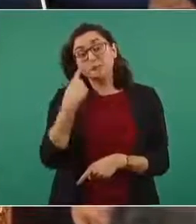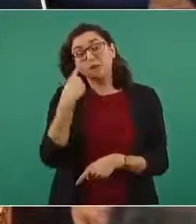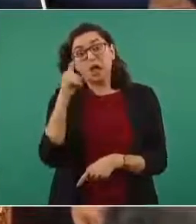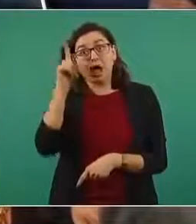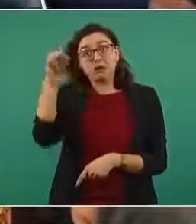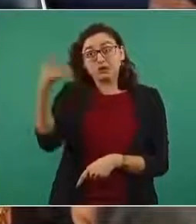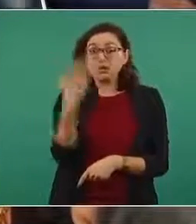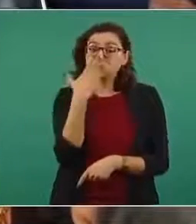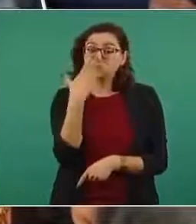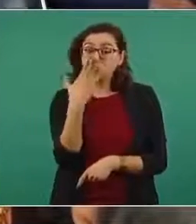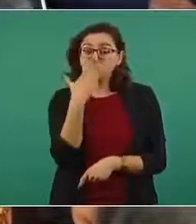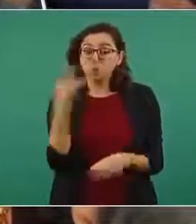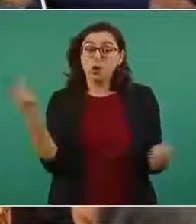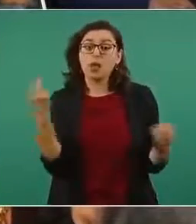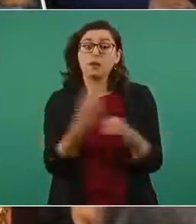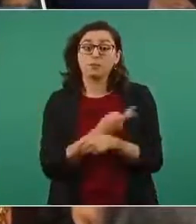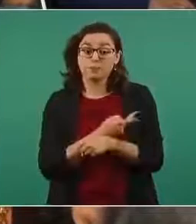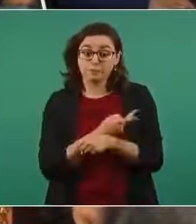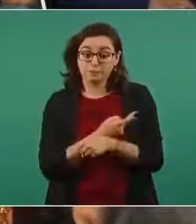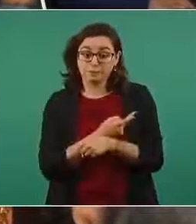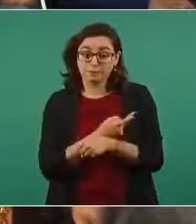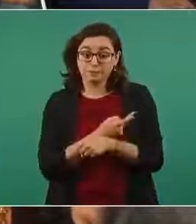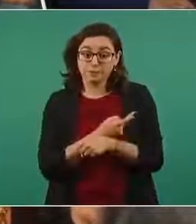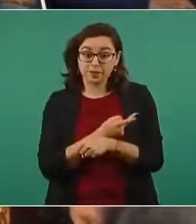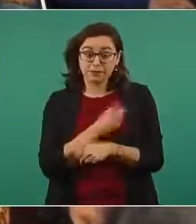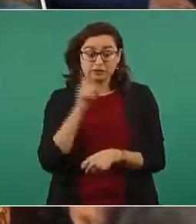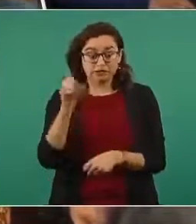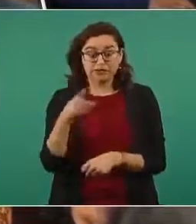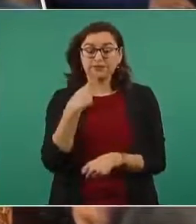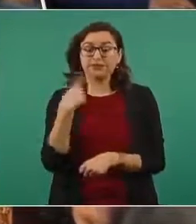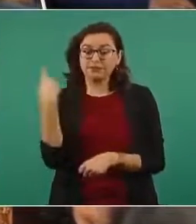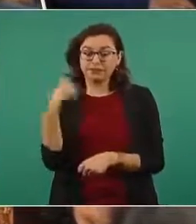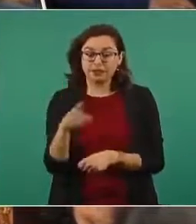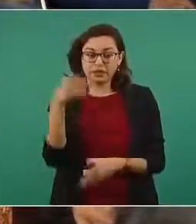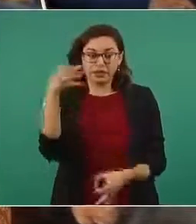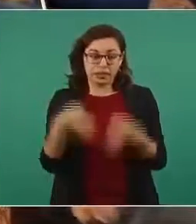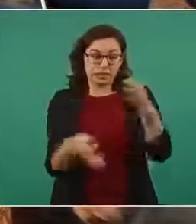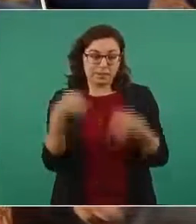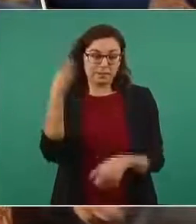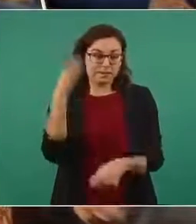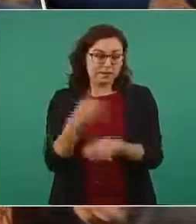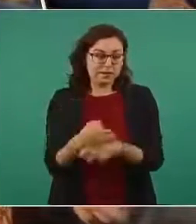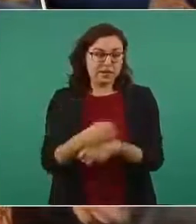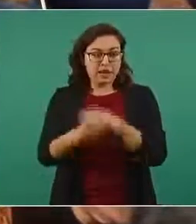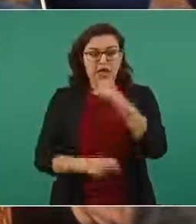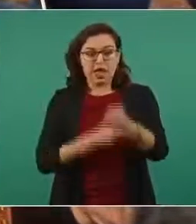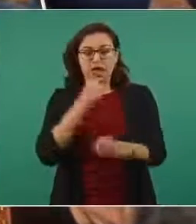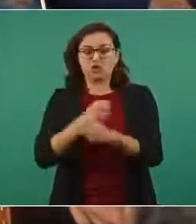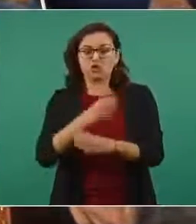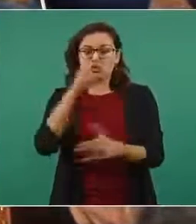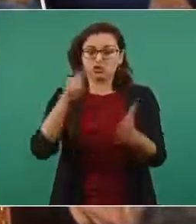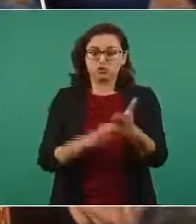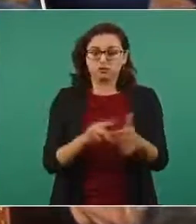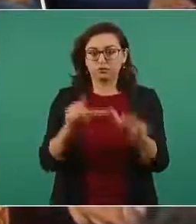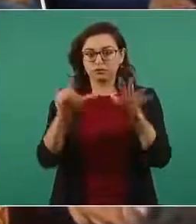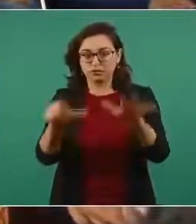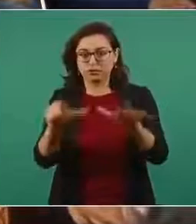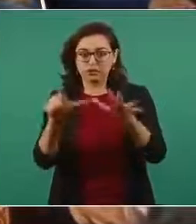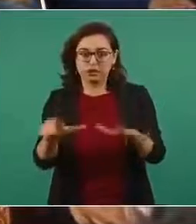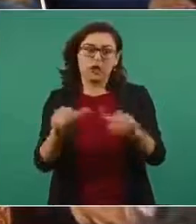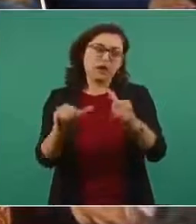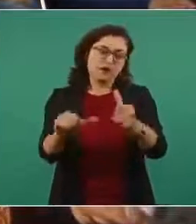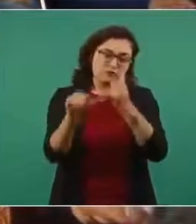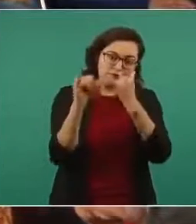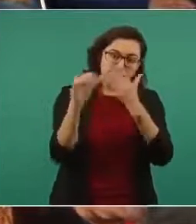una una denuncia penal que está desde el 2017 un fraude contra alrededor